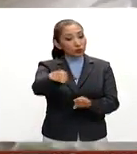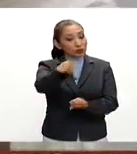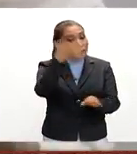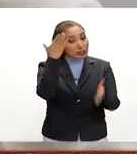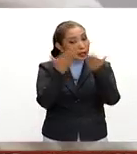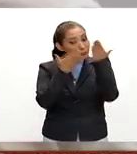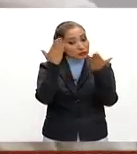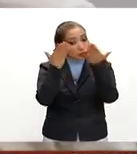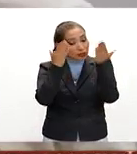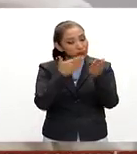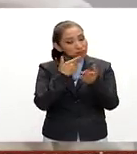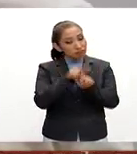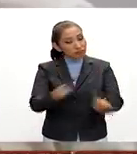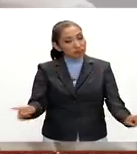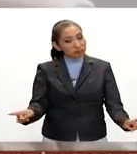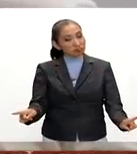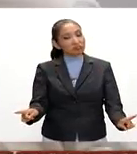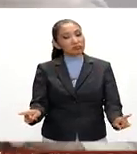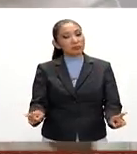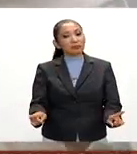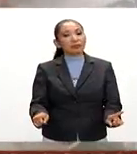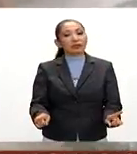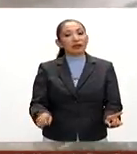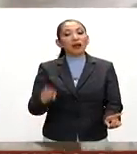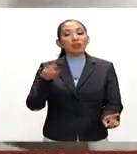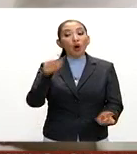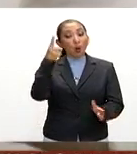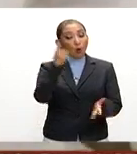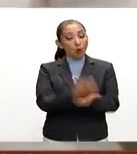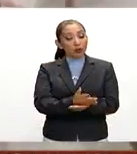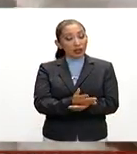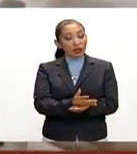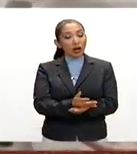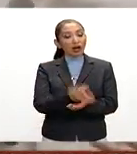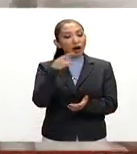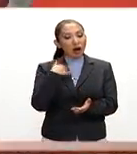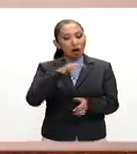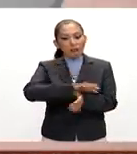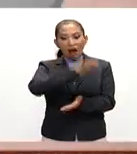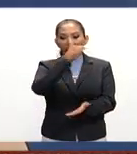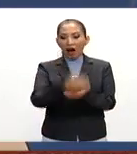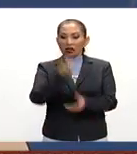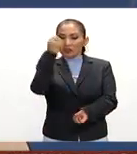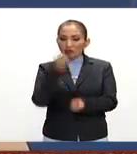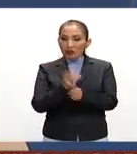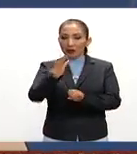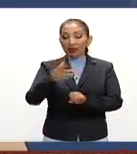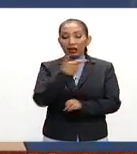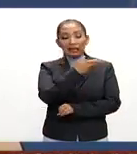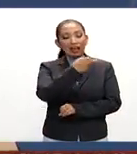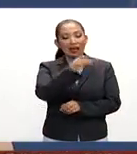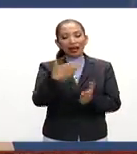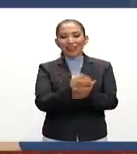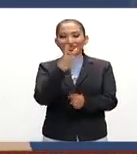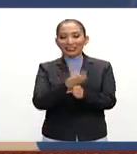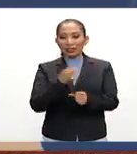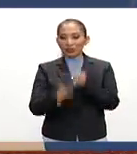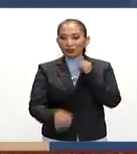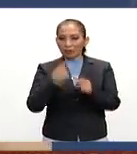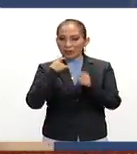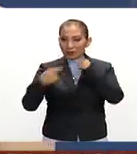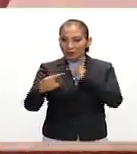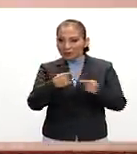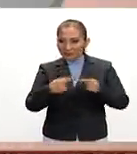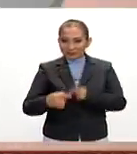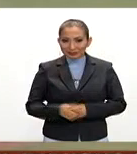se preparen diferente que no únicamente acumulen información Hillary Clinton gana el tercer y último